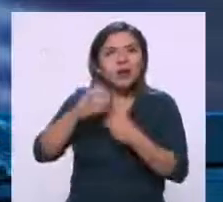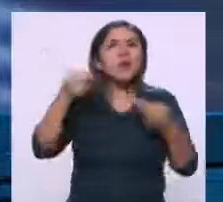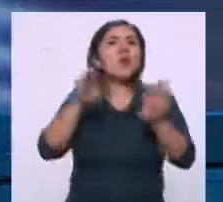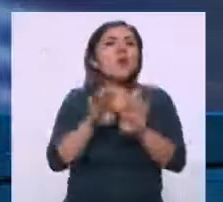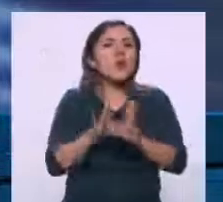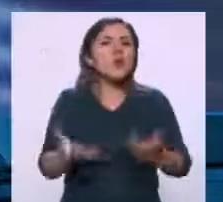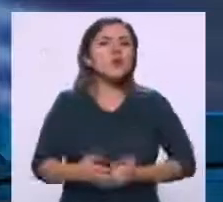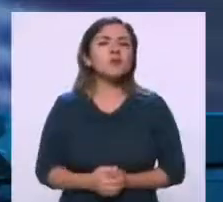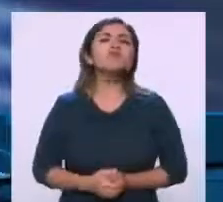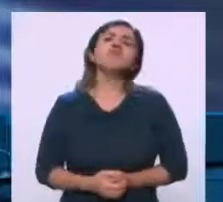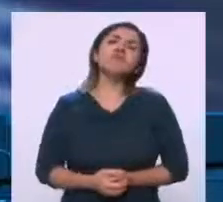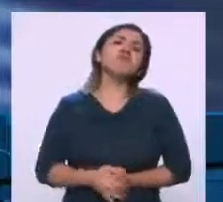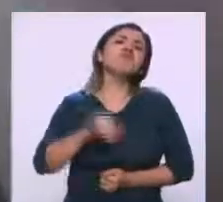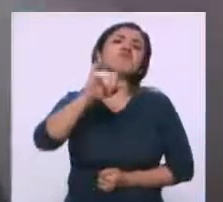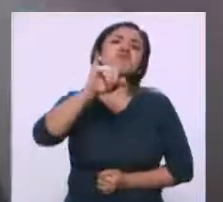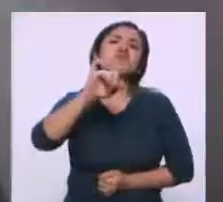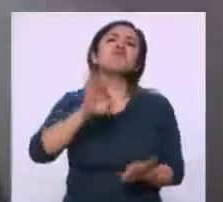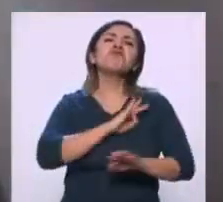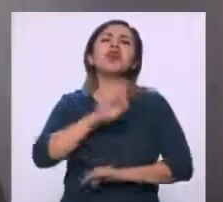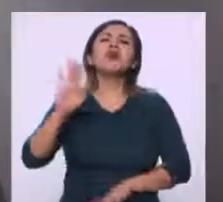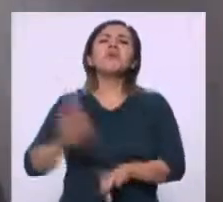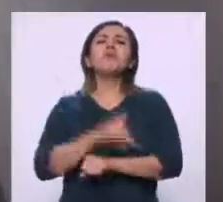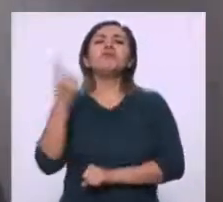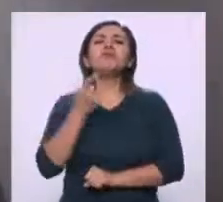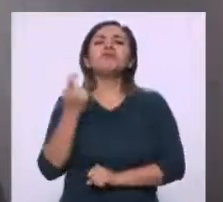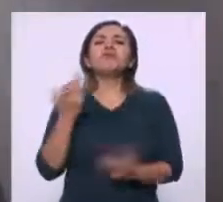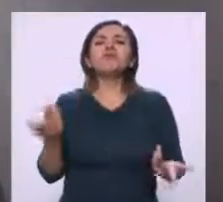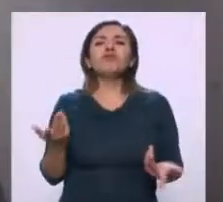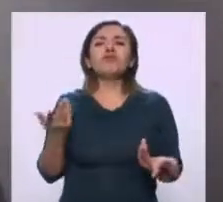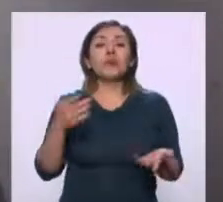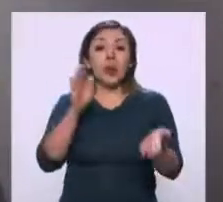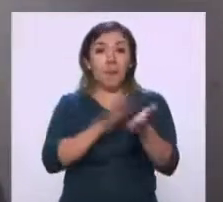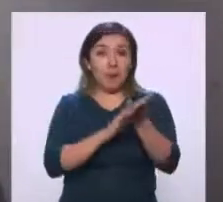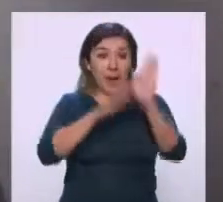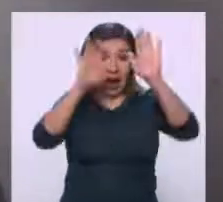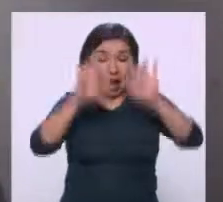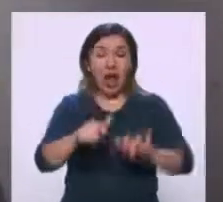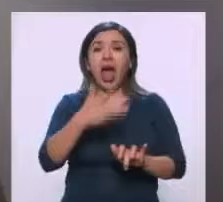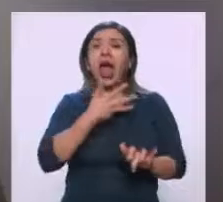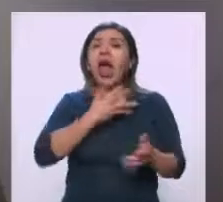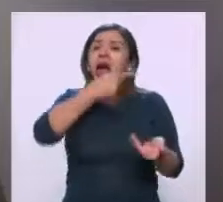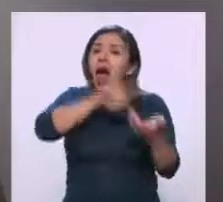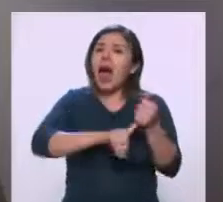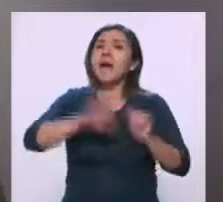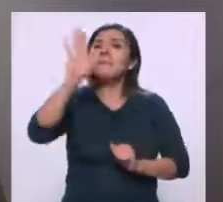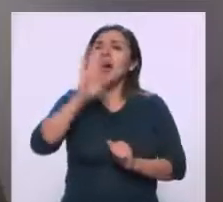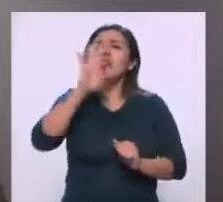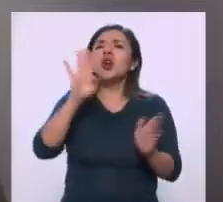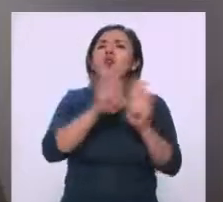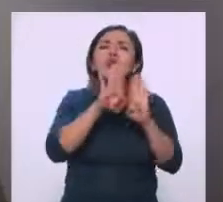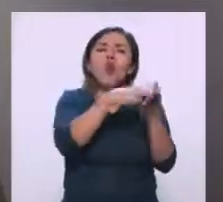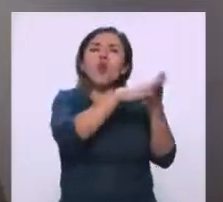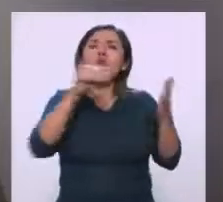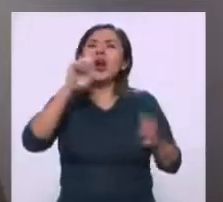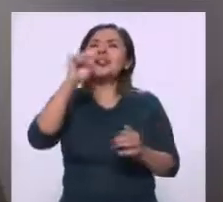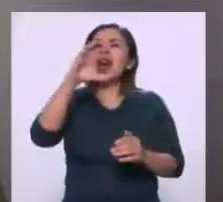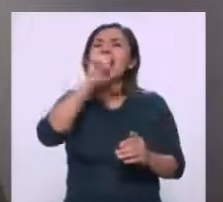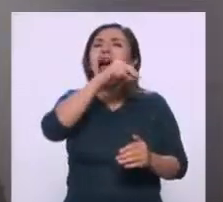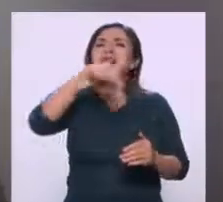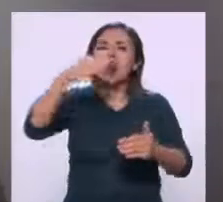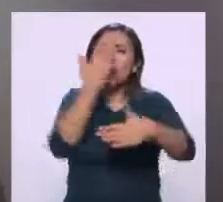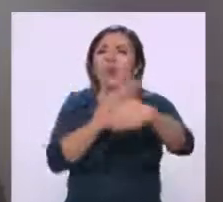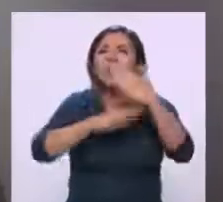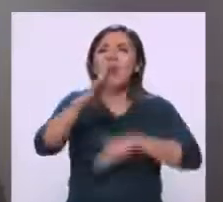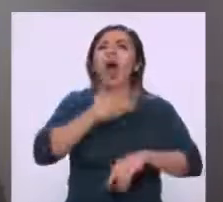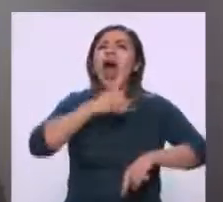así? Sí, porque el documento tiene rastros de haber sido escaneado, o que le quitaron